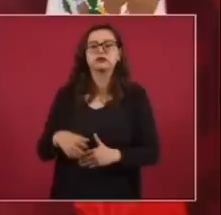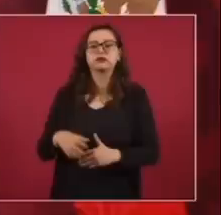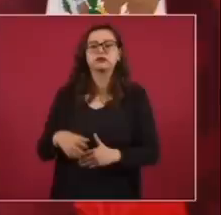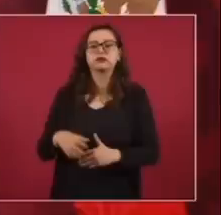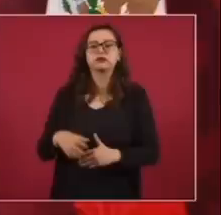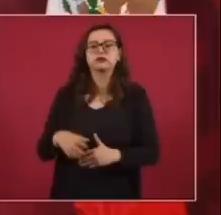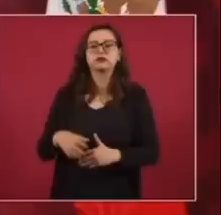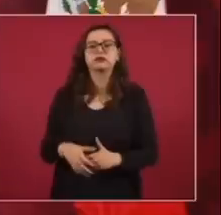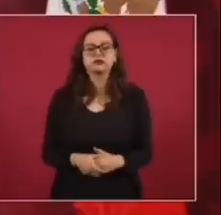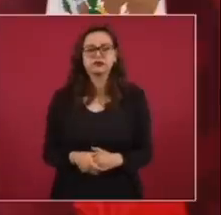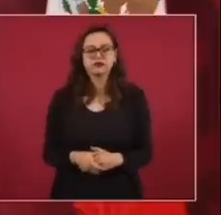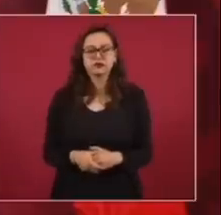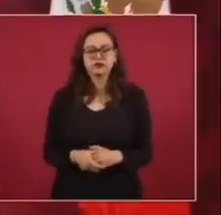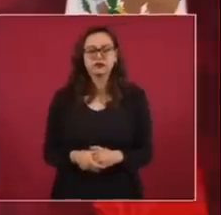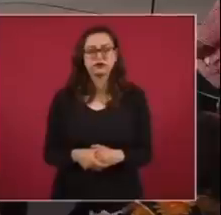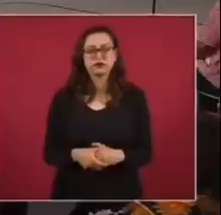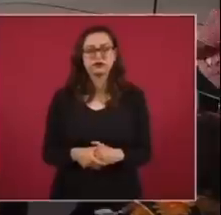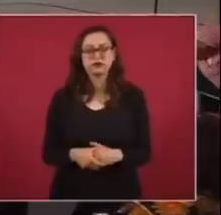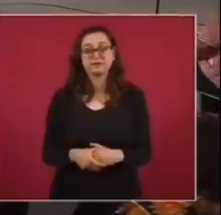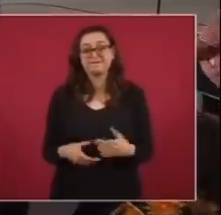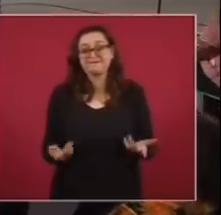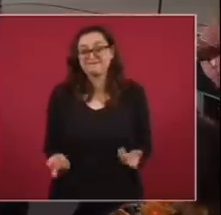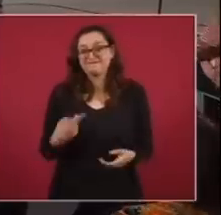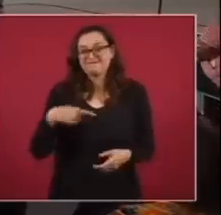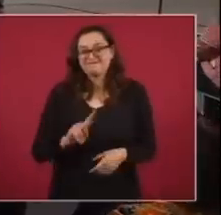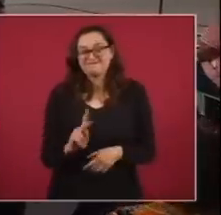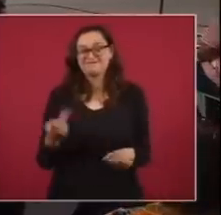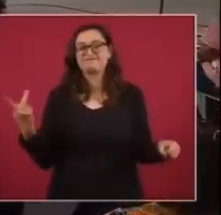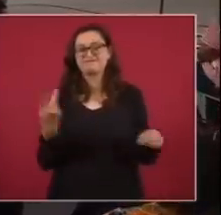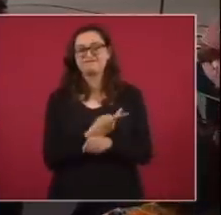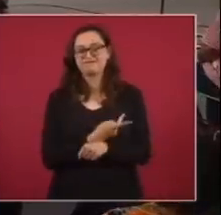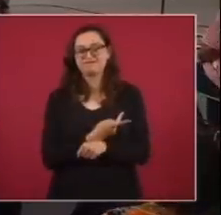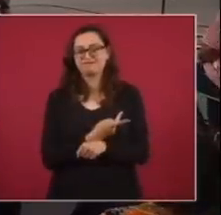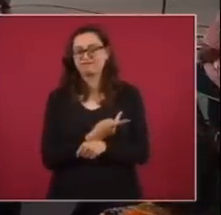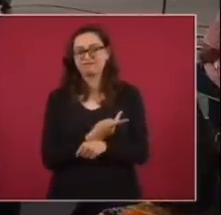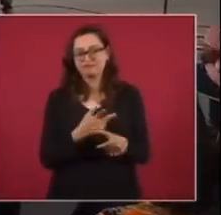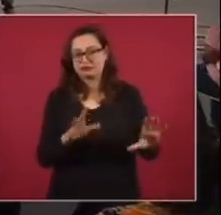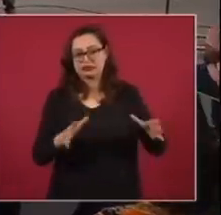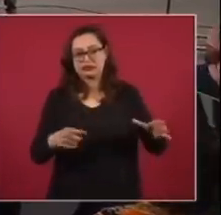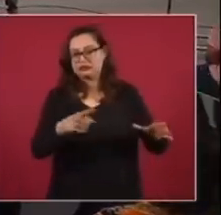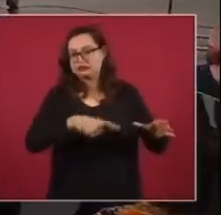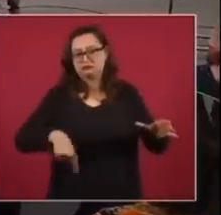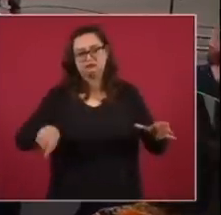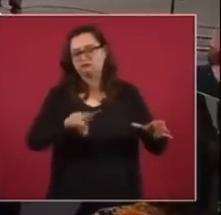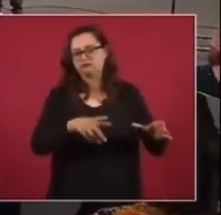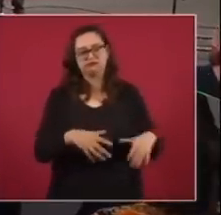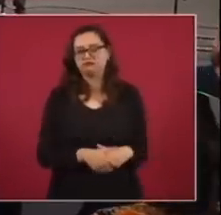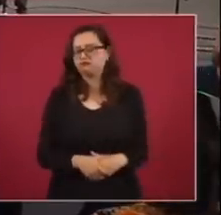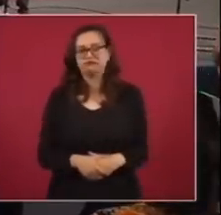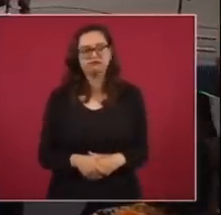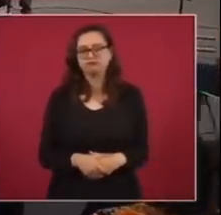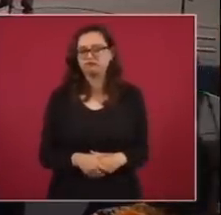mañanero pero la descomposición no solo era